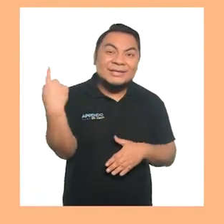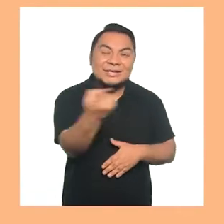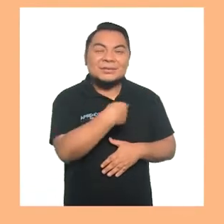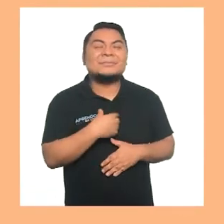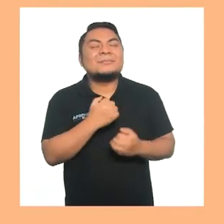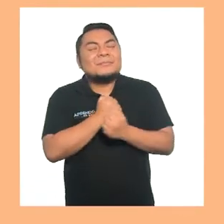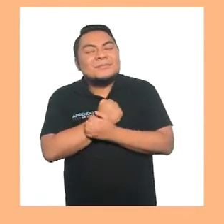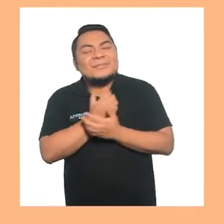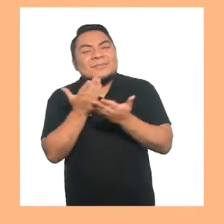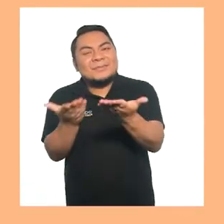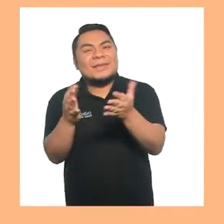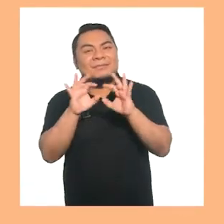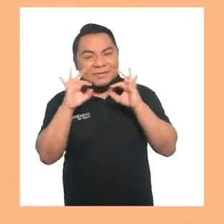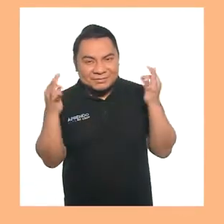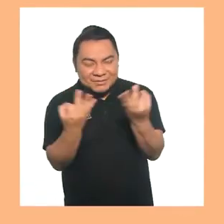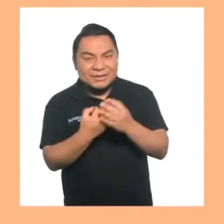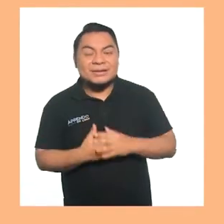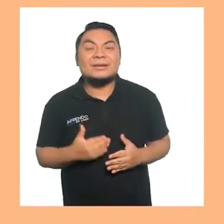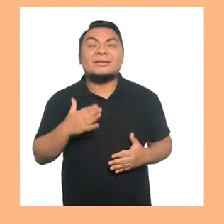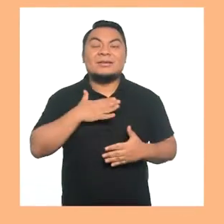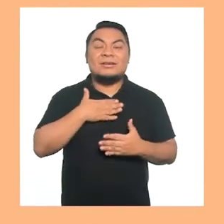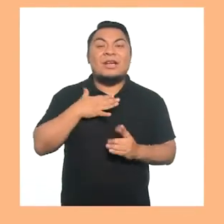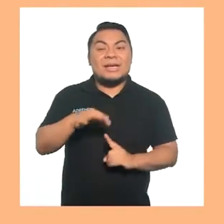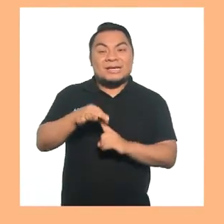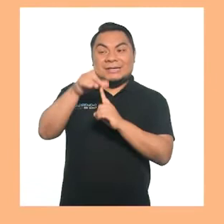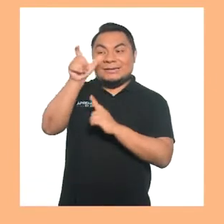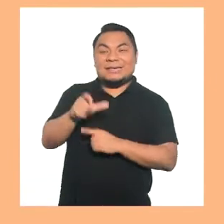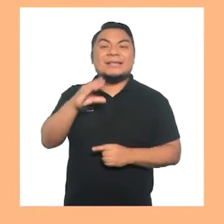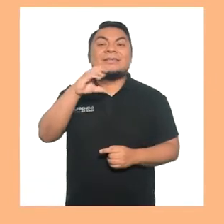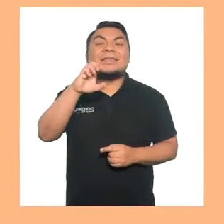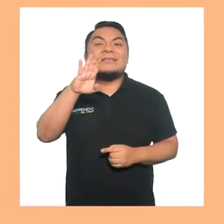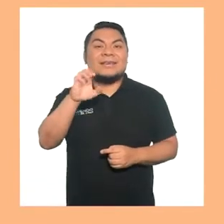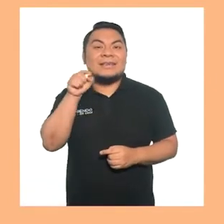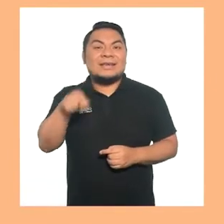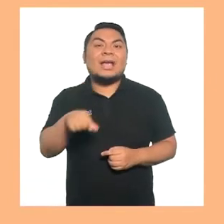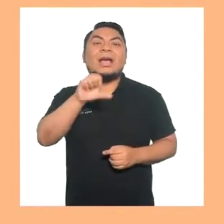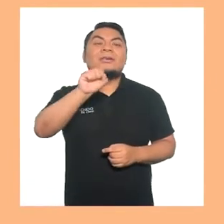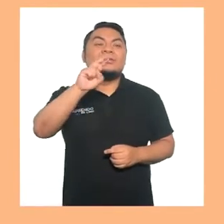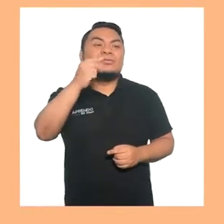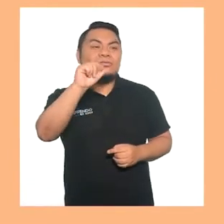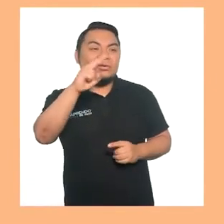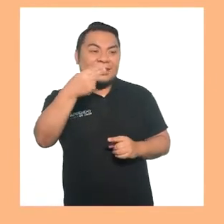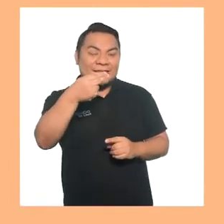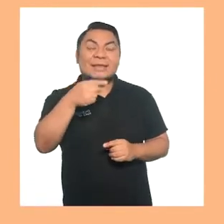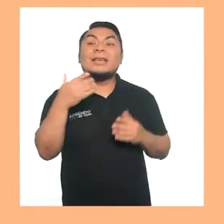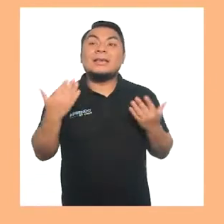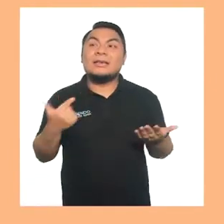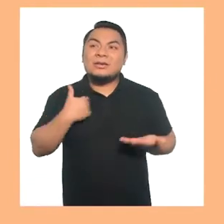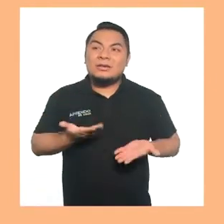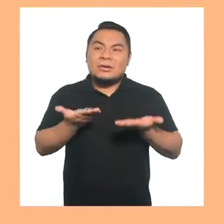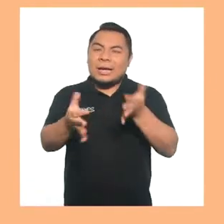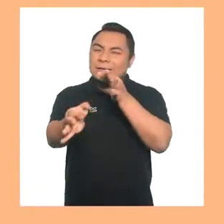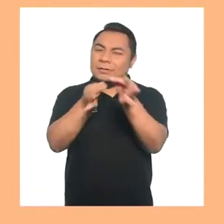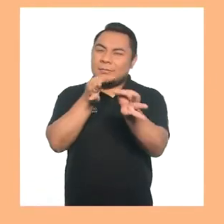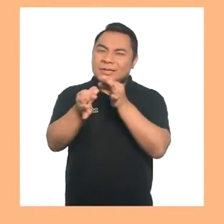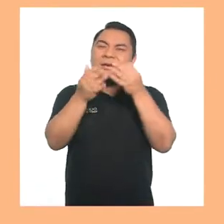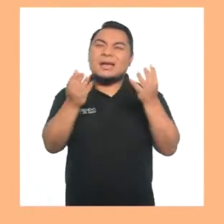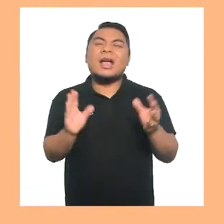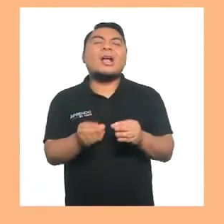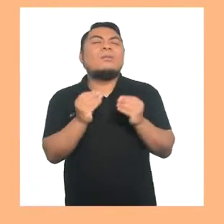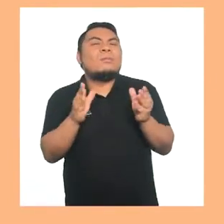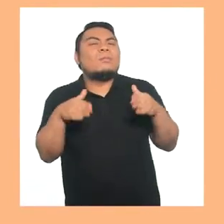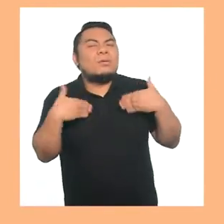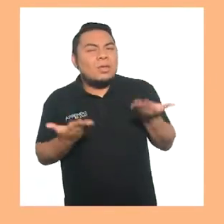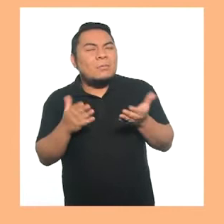y niños y queridas familias. Soy la especialista del CEBE, Suzette Palomares, y les explicaré